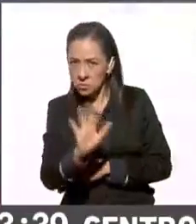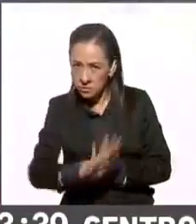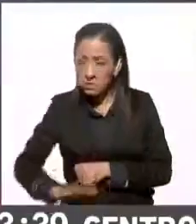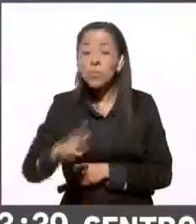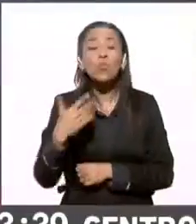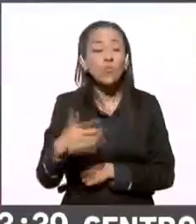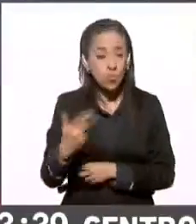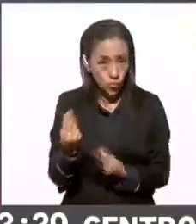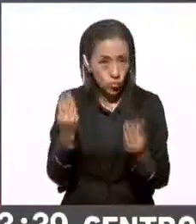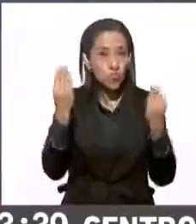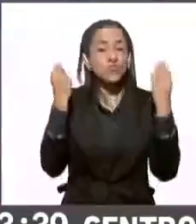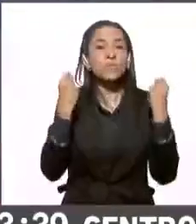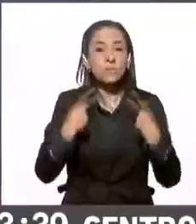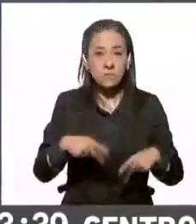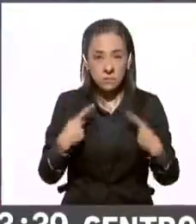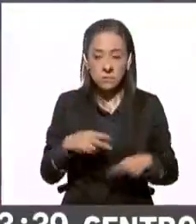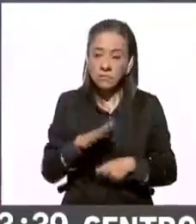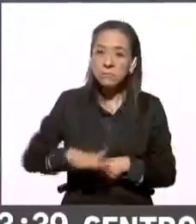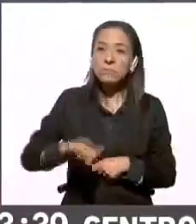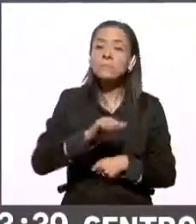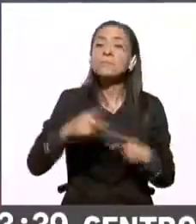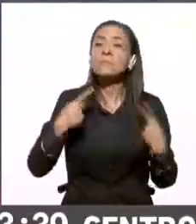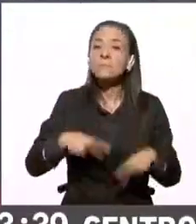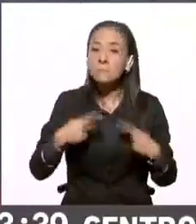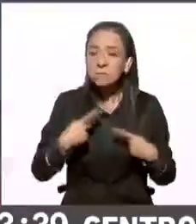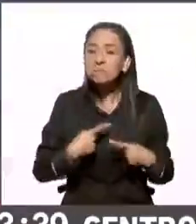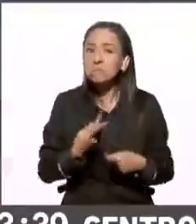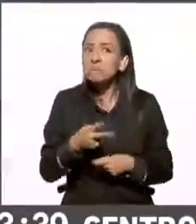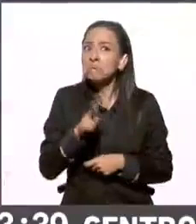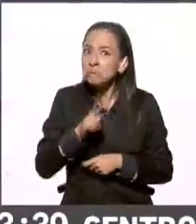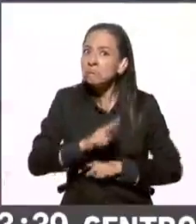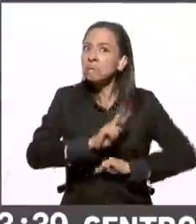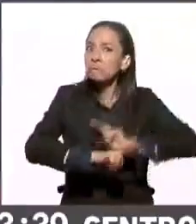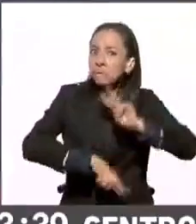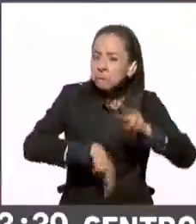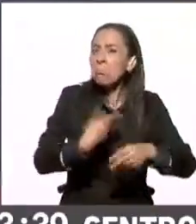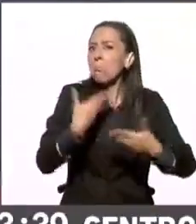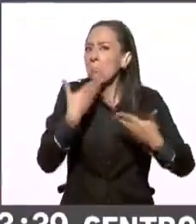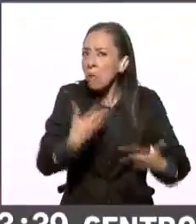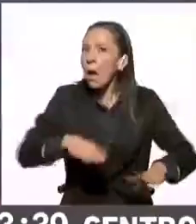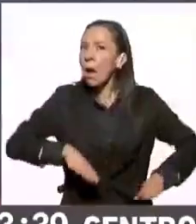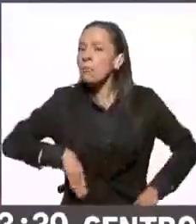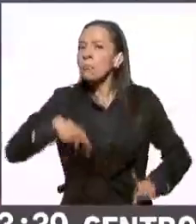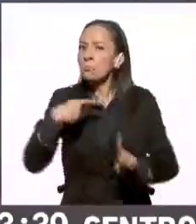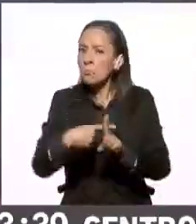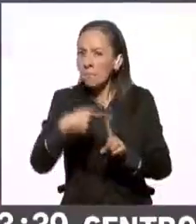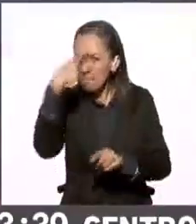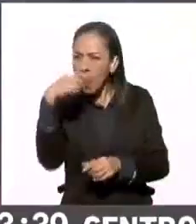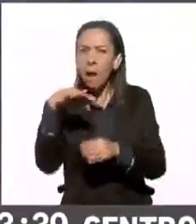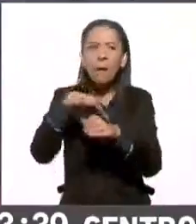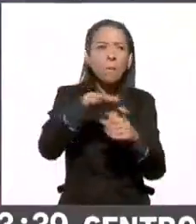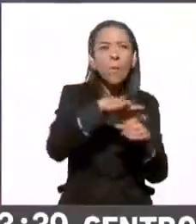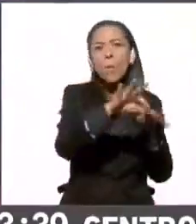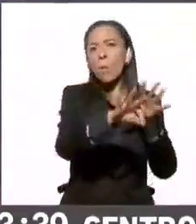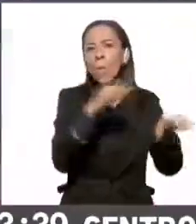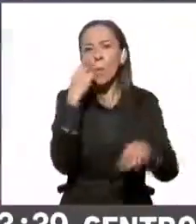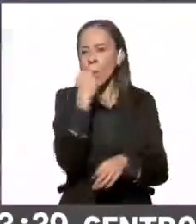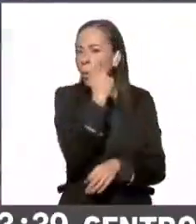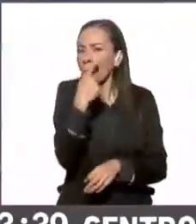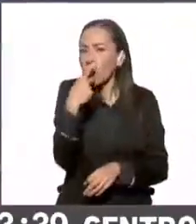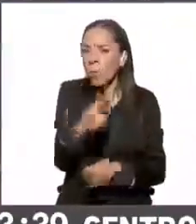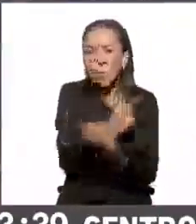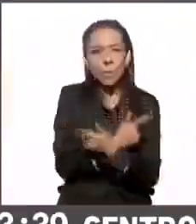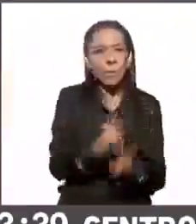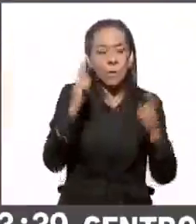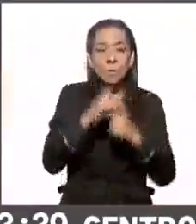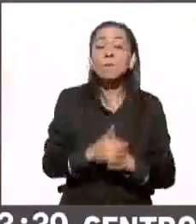alta. Es decir, la ciudadanía había respondido de manera muy positiva a los ejercicios electorales. Hay que mencionar